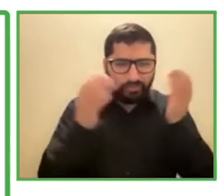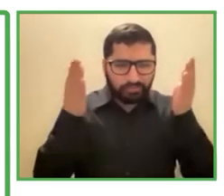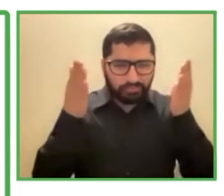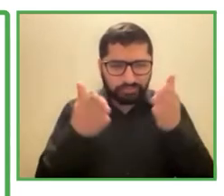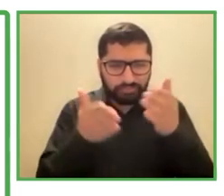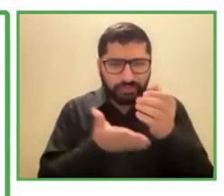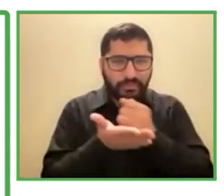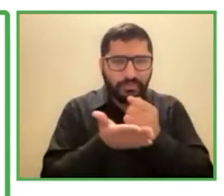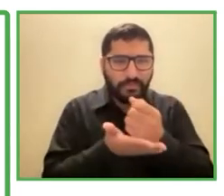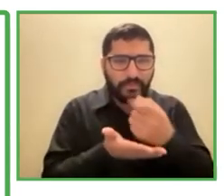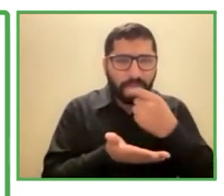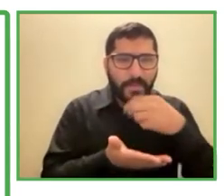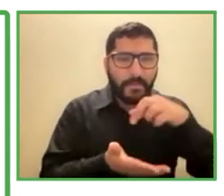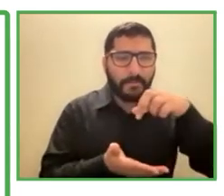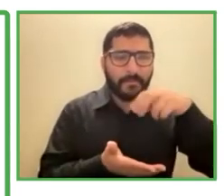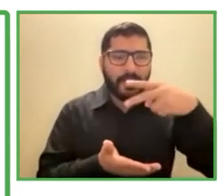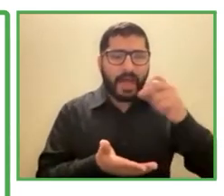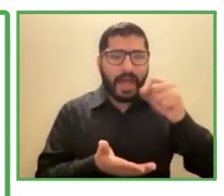consejería para gente sorda